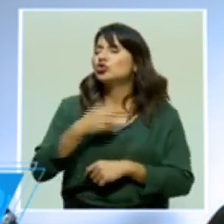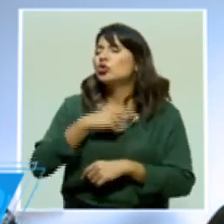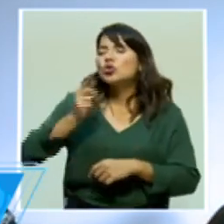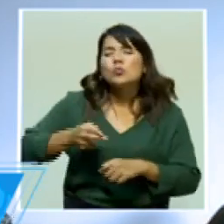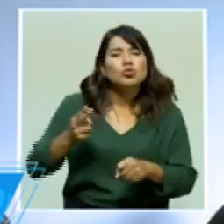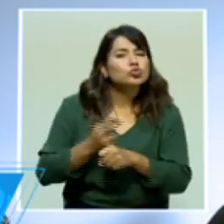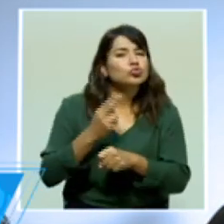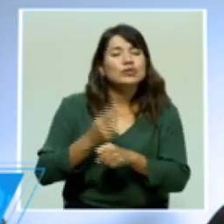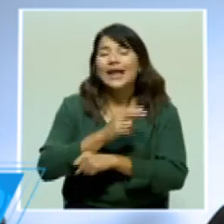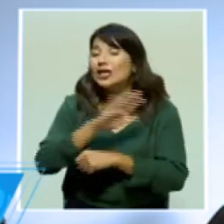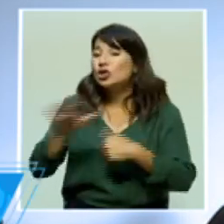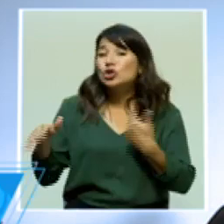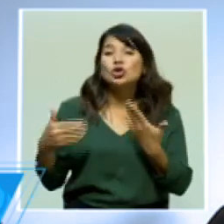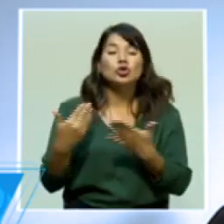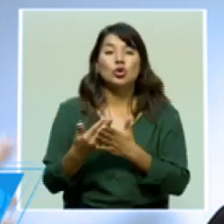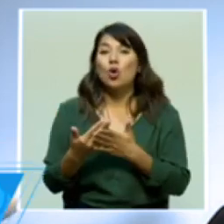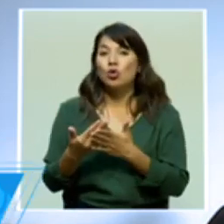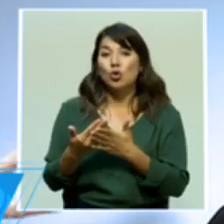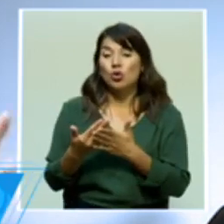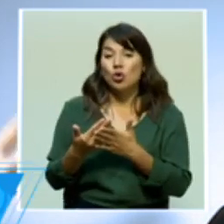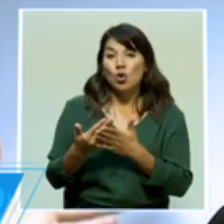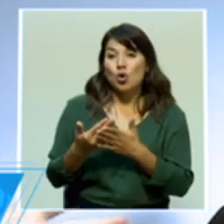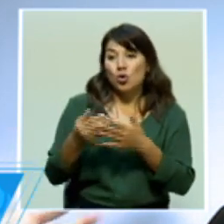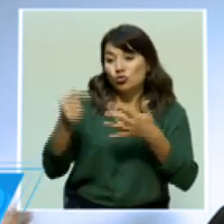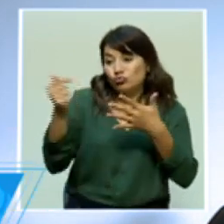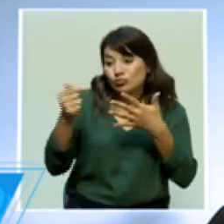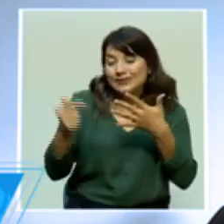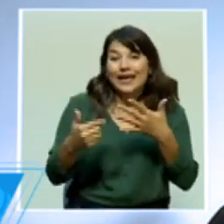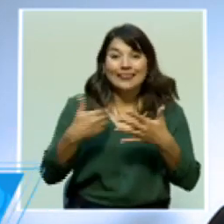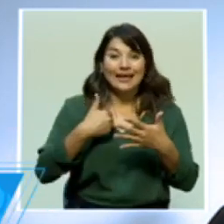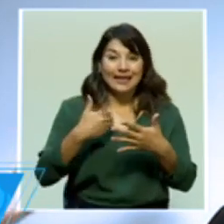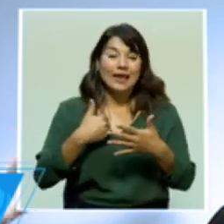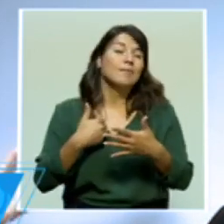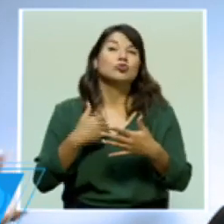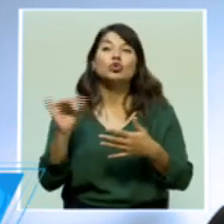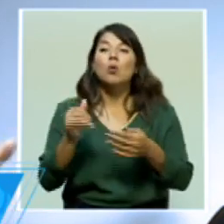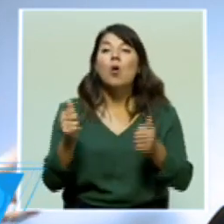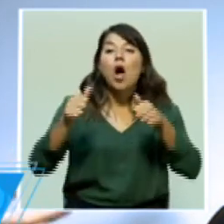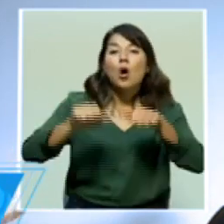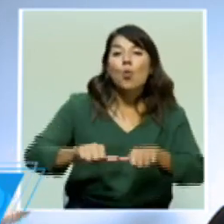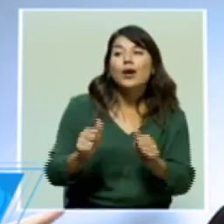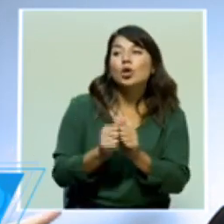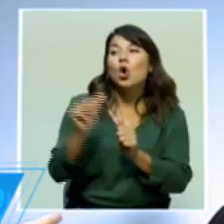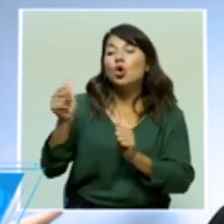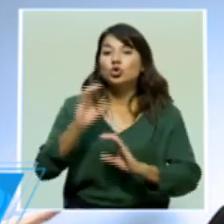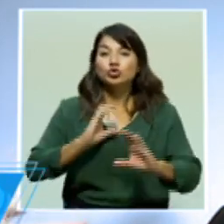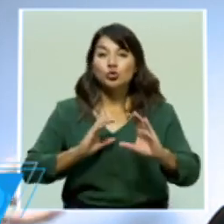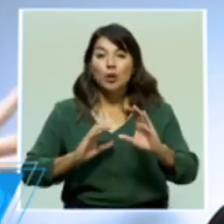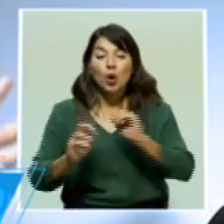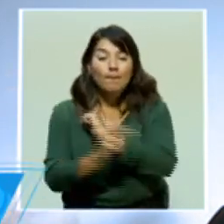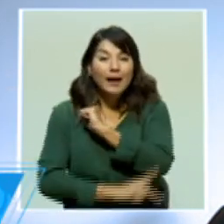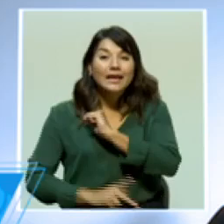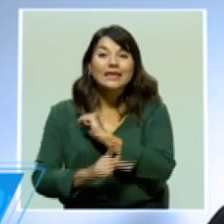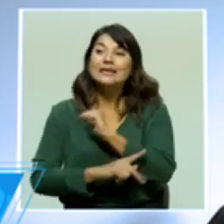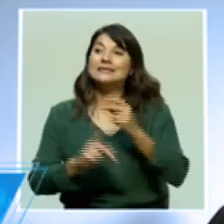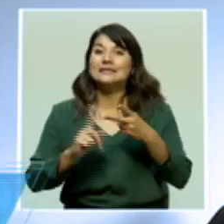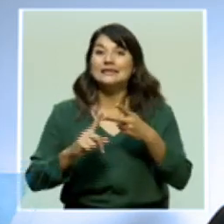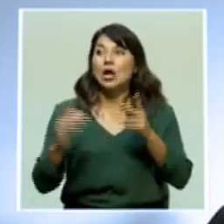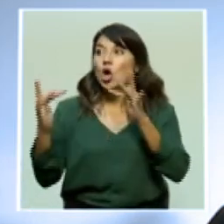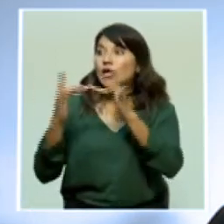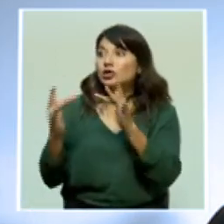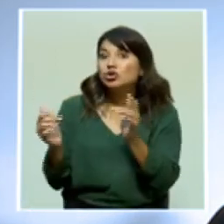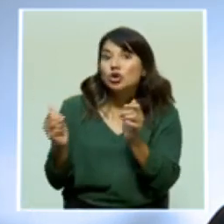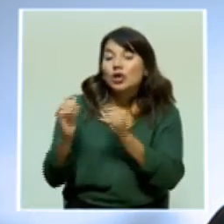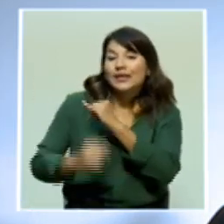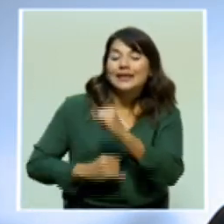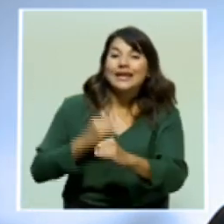que tenemos, que nos habilitan los tratados que tenemos con otros países y la conexión que tenemos a mercados internacionales para llevar más empleo y